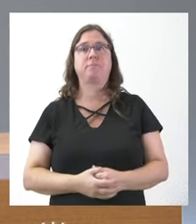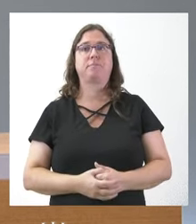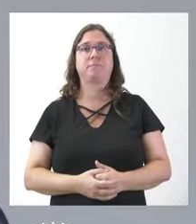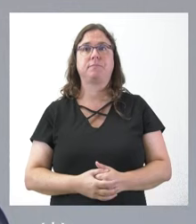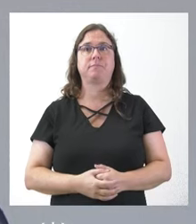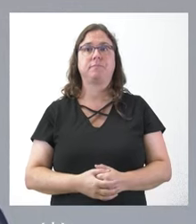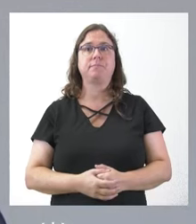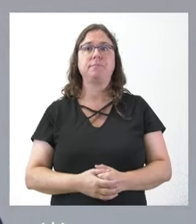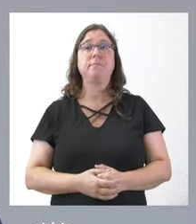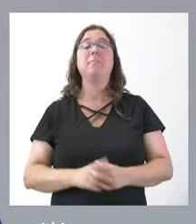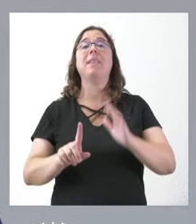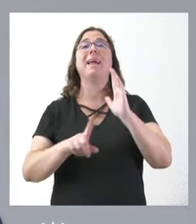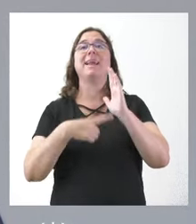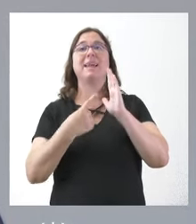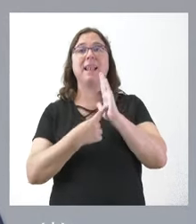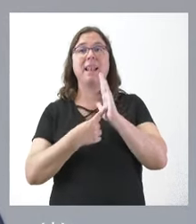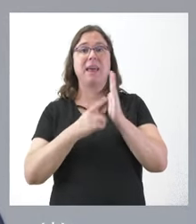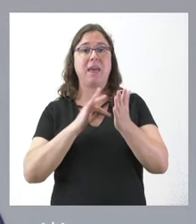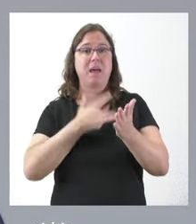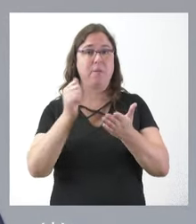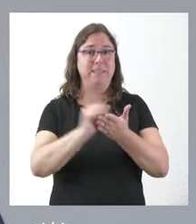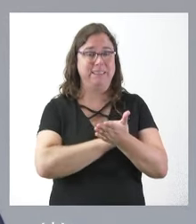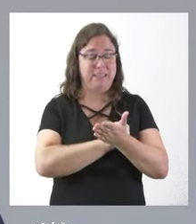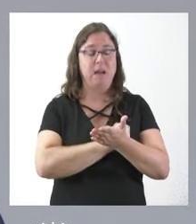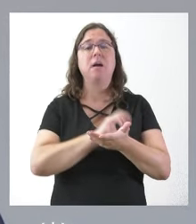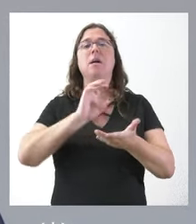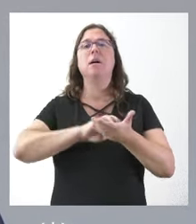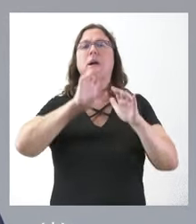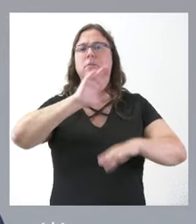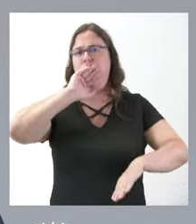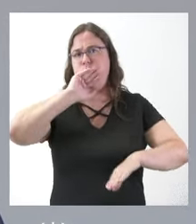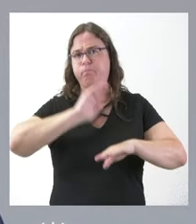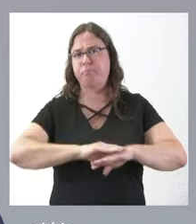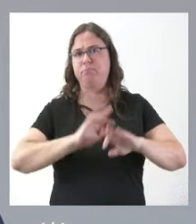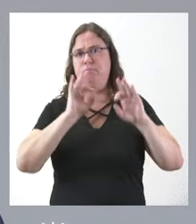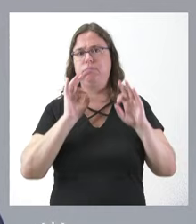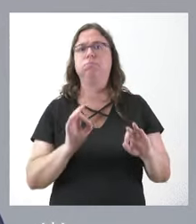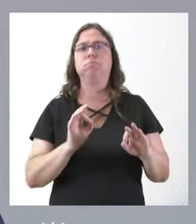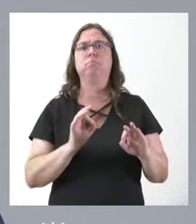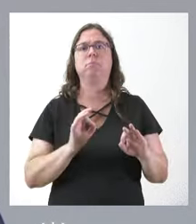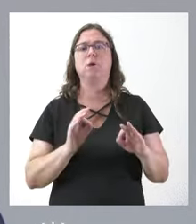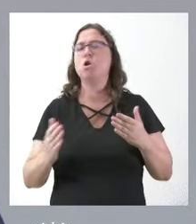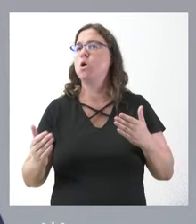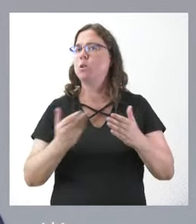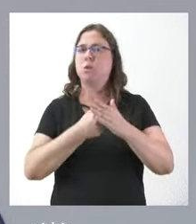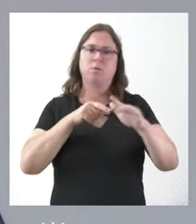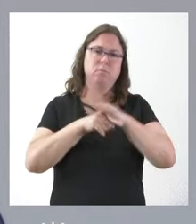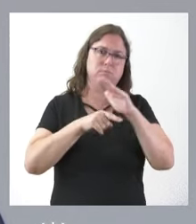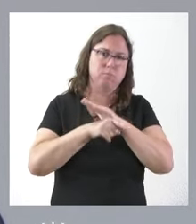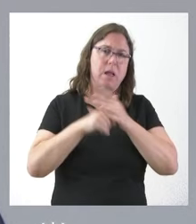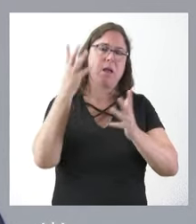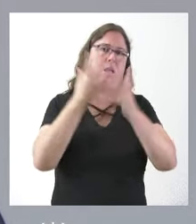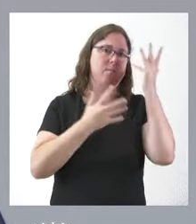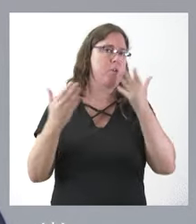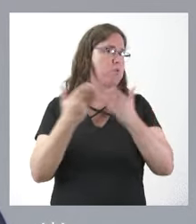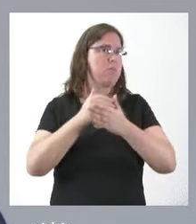Bueno, pues sobre la ley de amnistía, señalarles que en Castilla y León estamos cumpliendo con toda la tramitación administrativa que